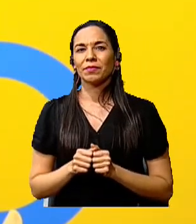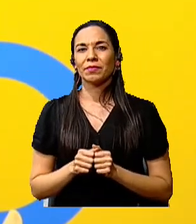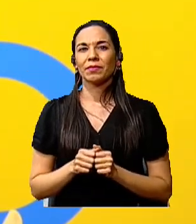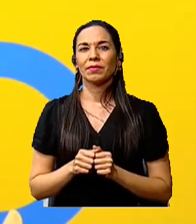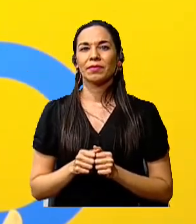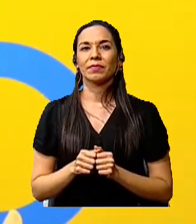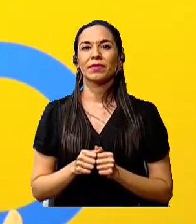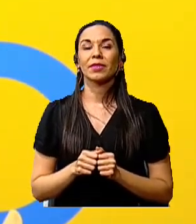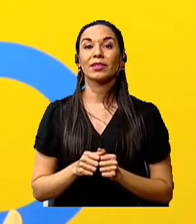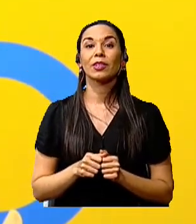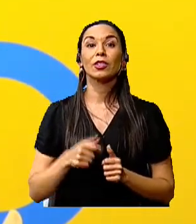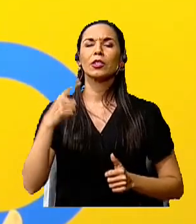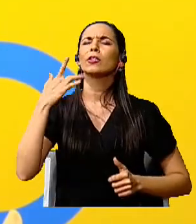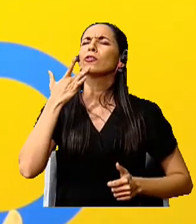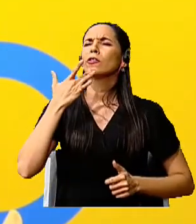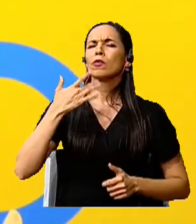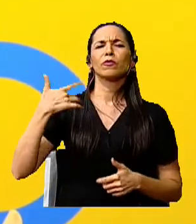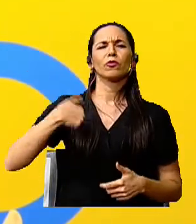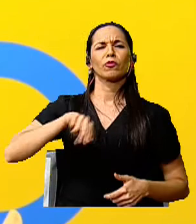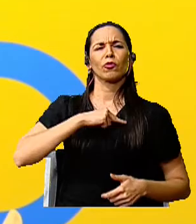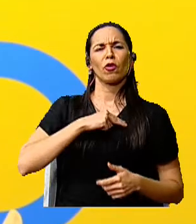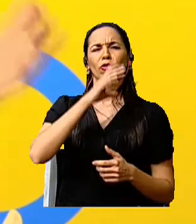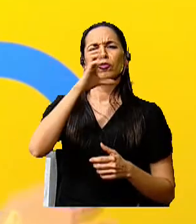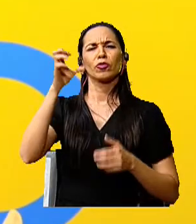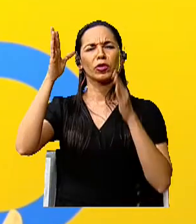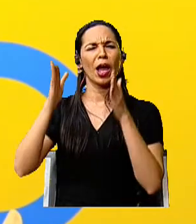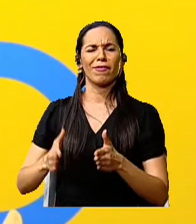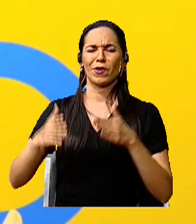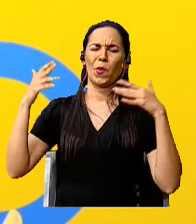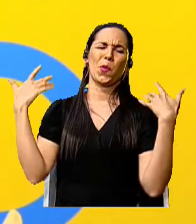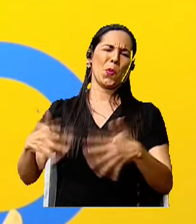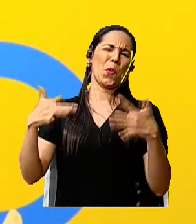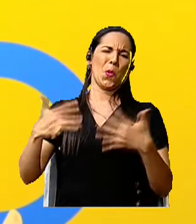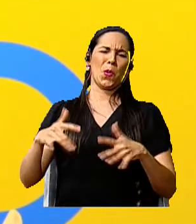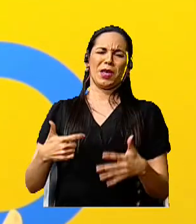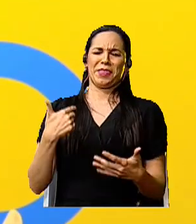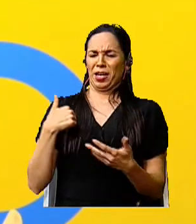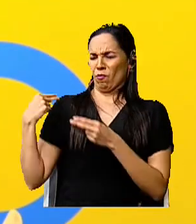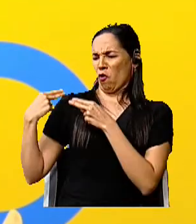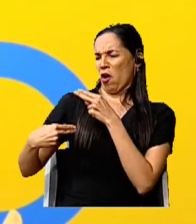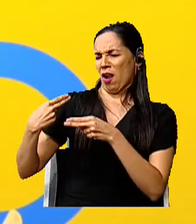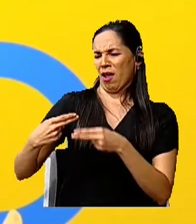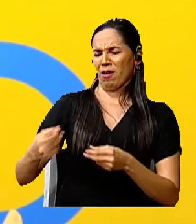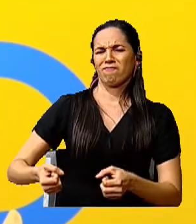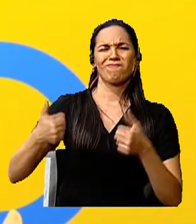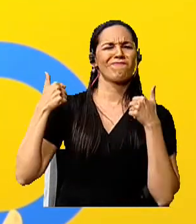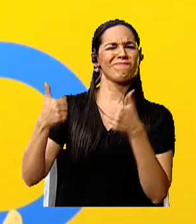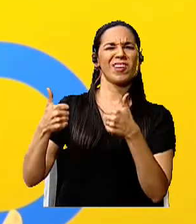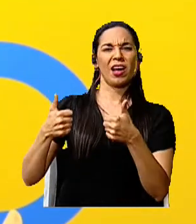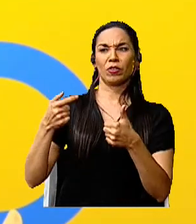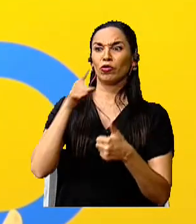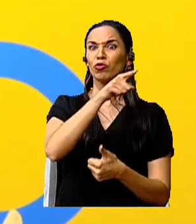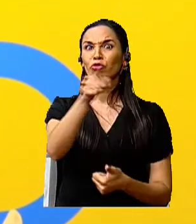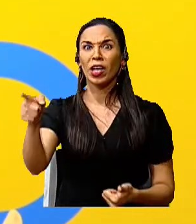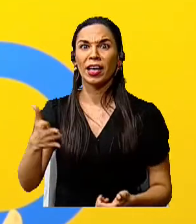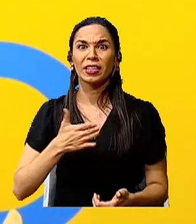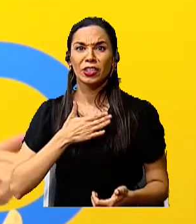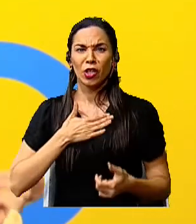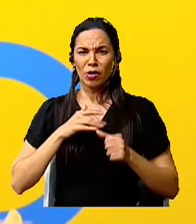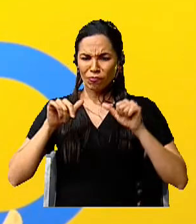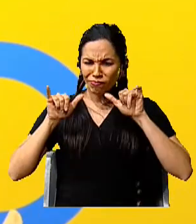¡Qué dichosos somos los ticos por tanta riqueza heredada. Ustedes y yo debemos